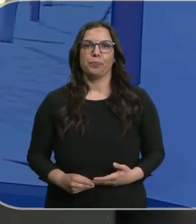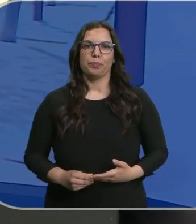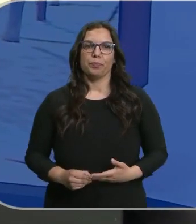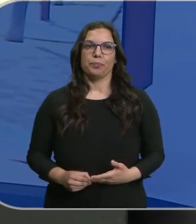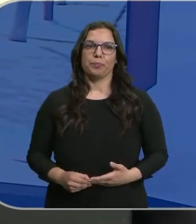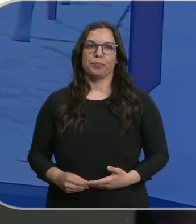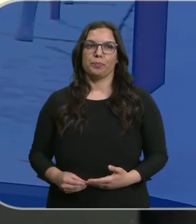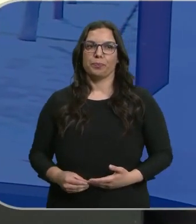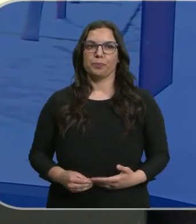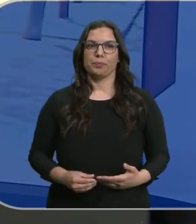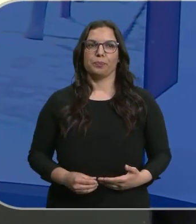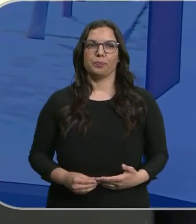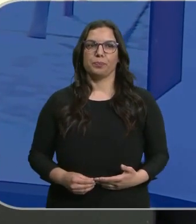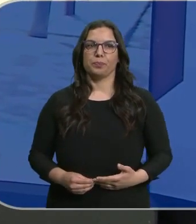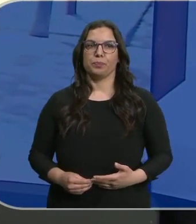Rayaces.